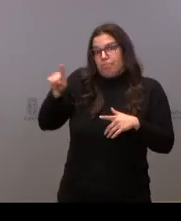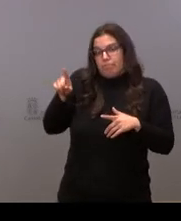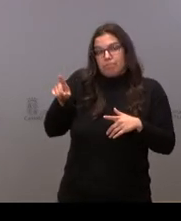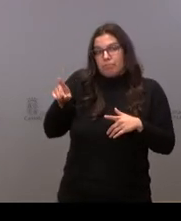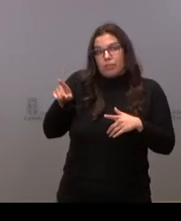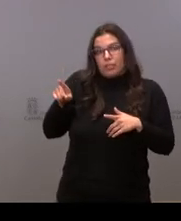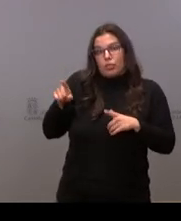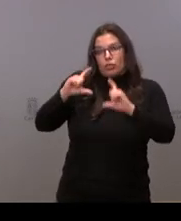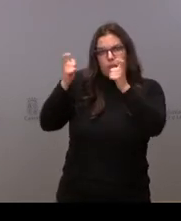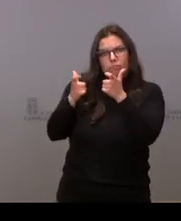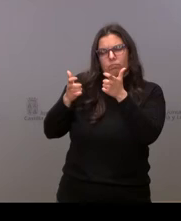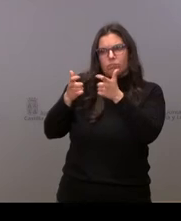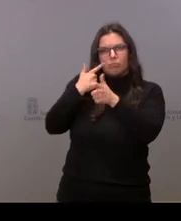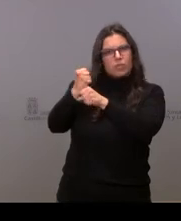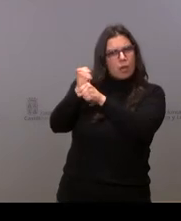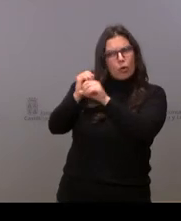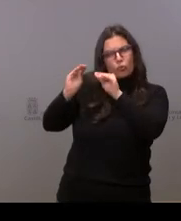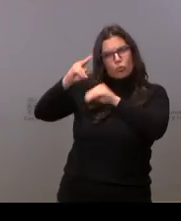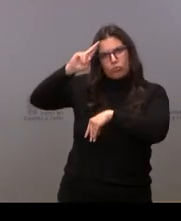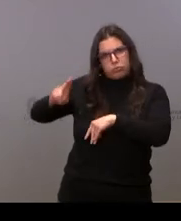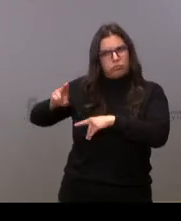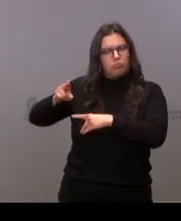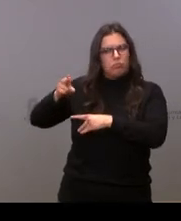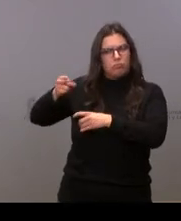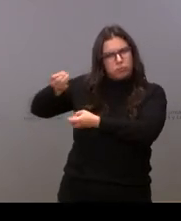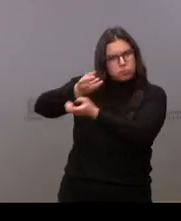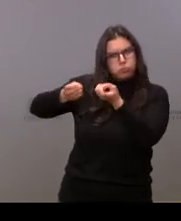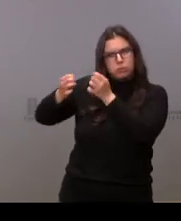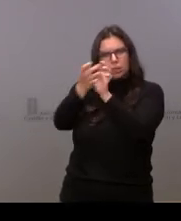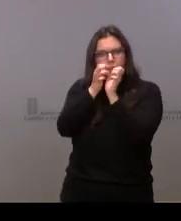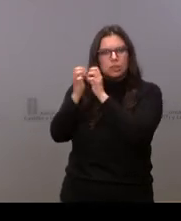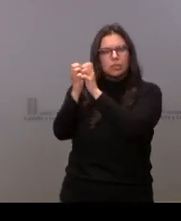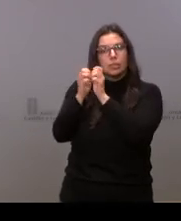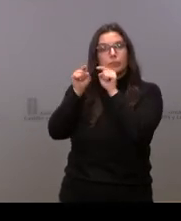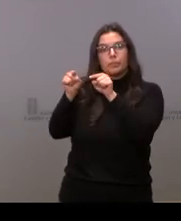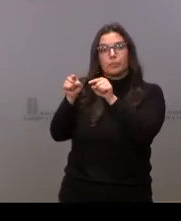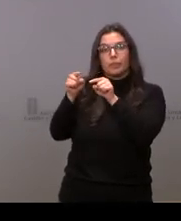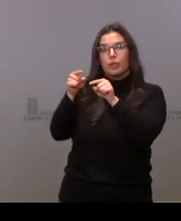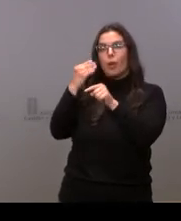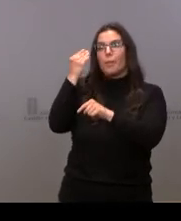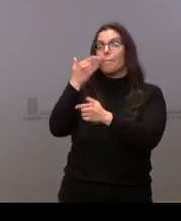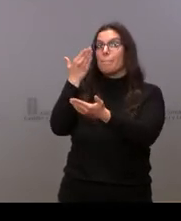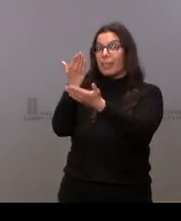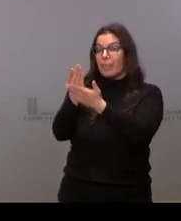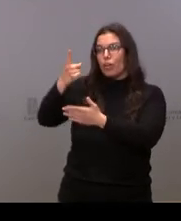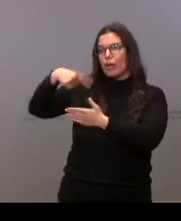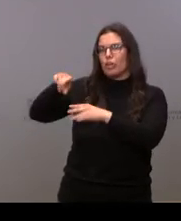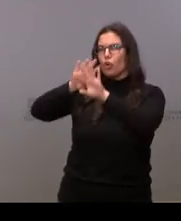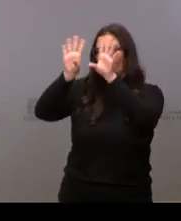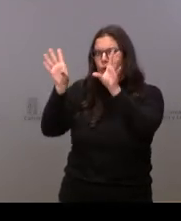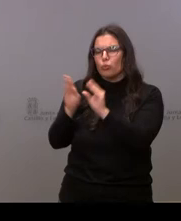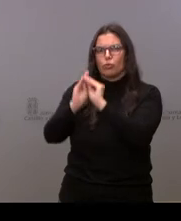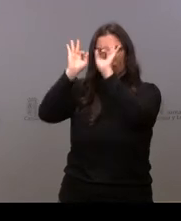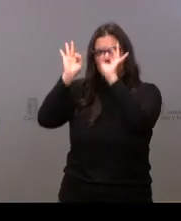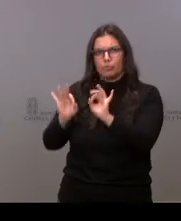trabajen, que sean decisiones, hemos pedido que sean concluyentes, que no sean